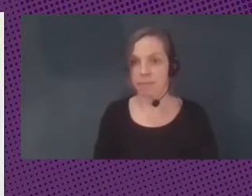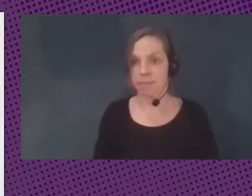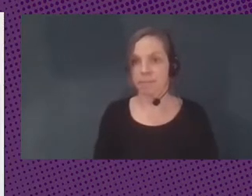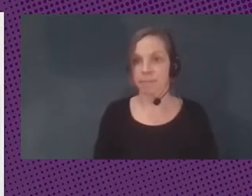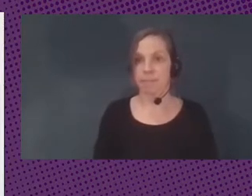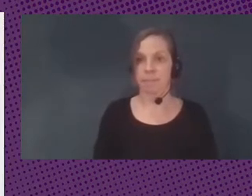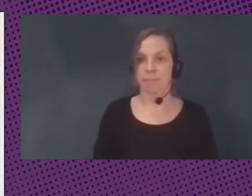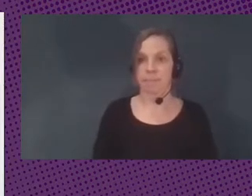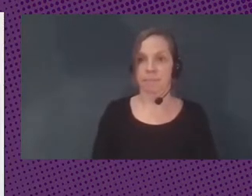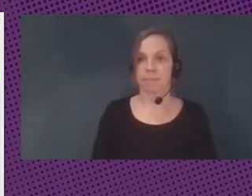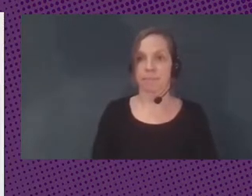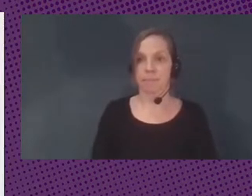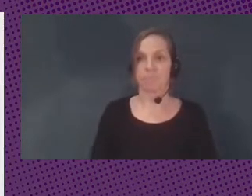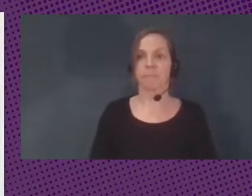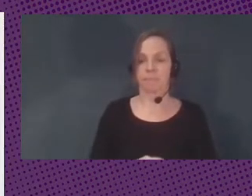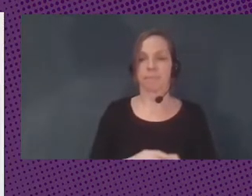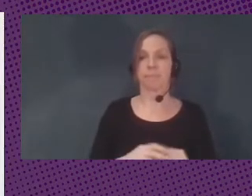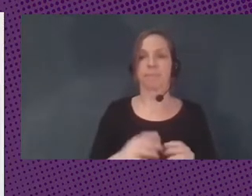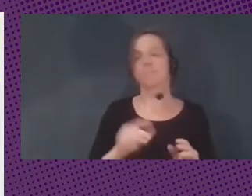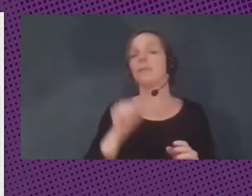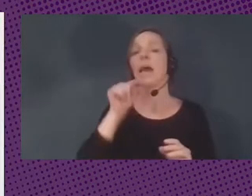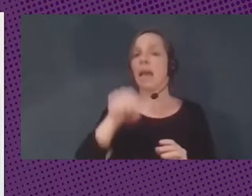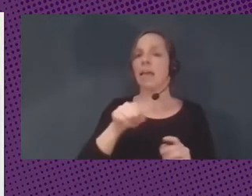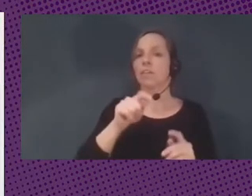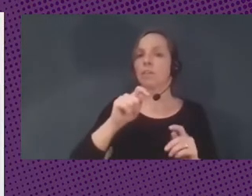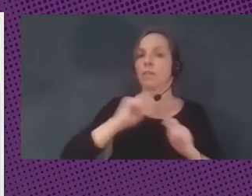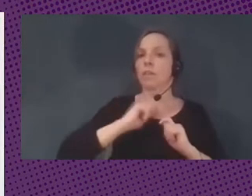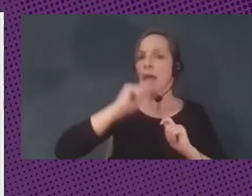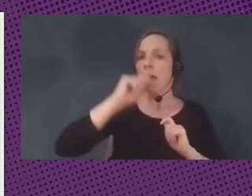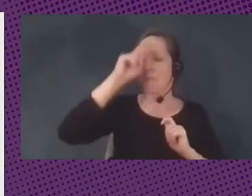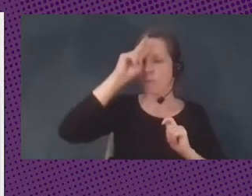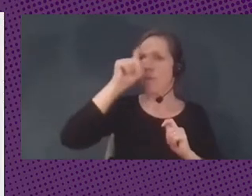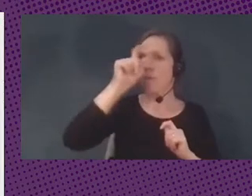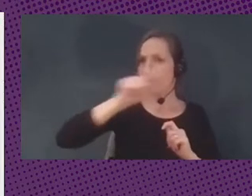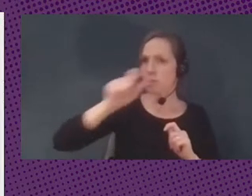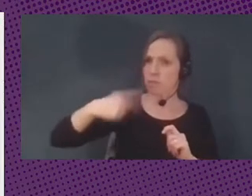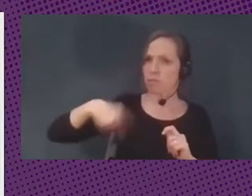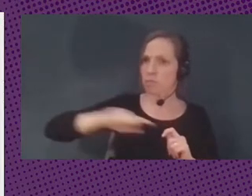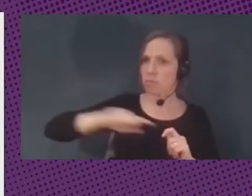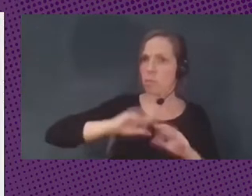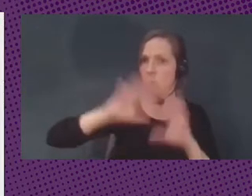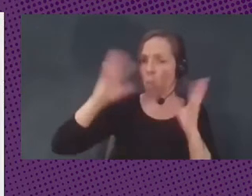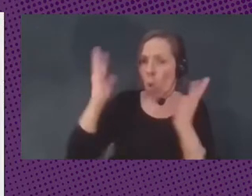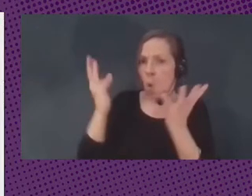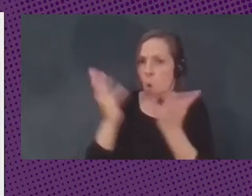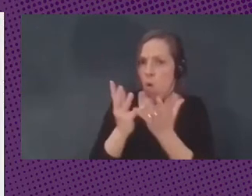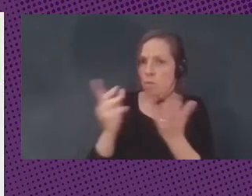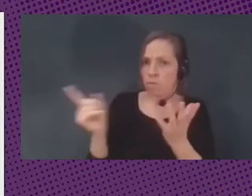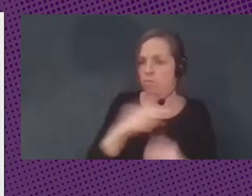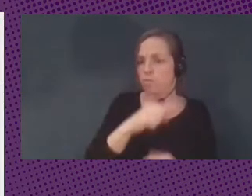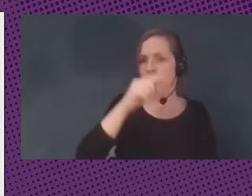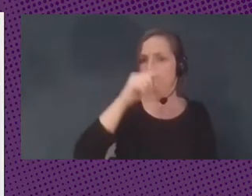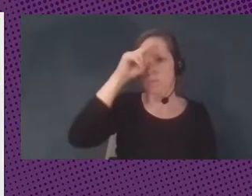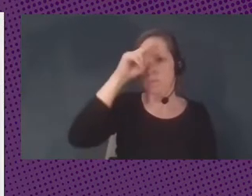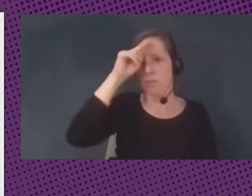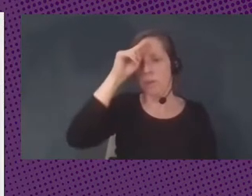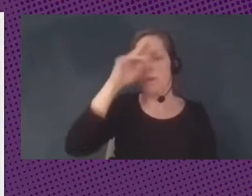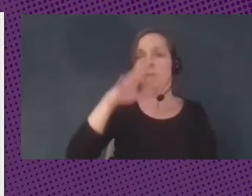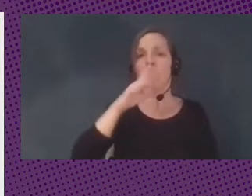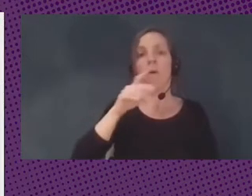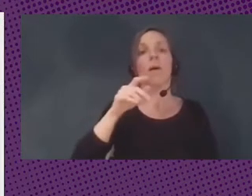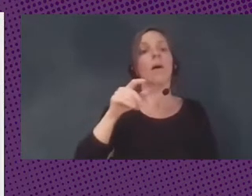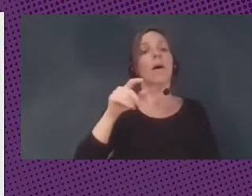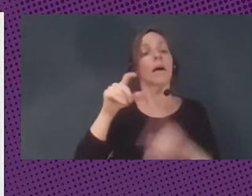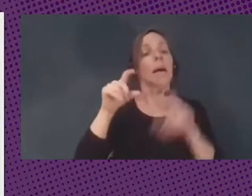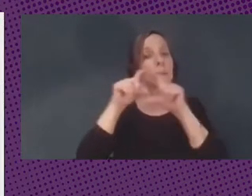una preocupación que tenemos los ciudadanos alrededor del mundo porque es administrada por entes privados